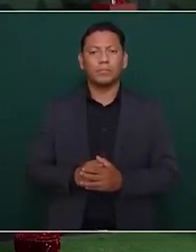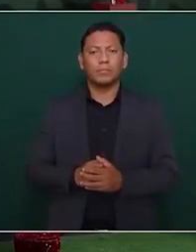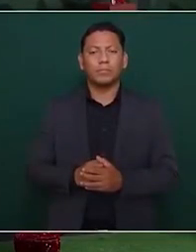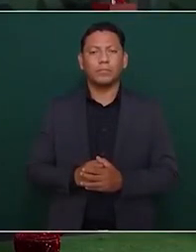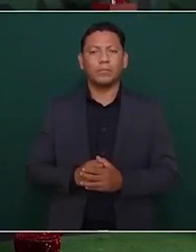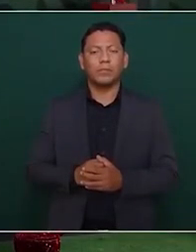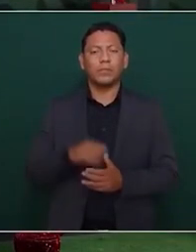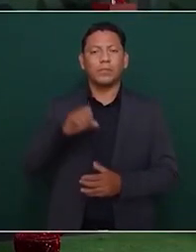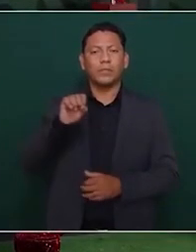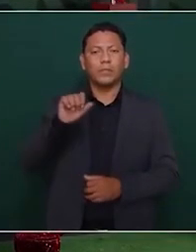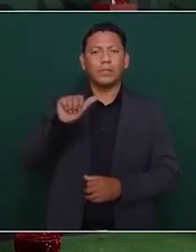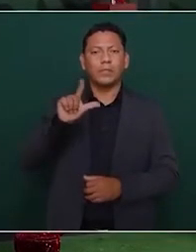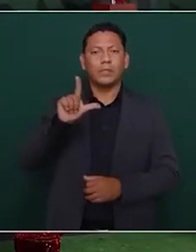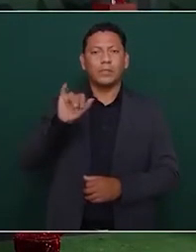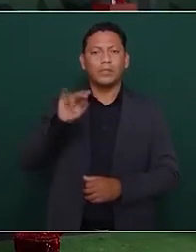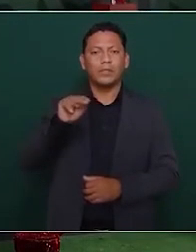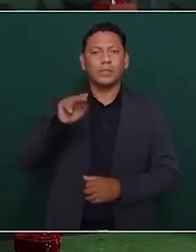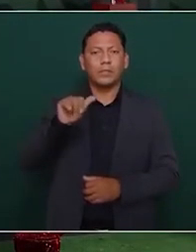Salinas